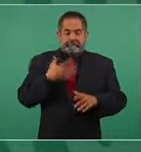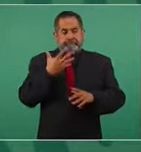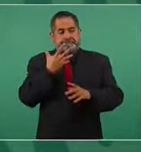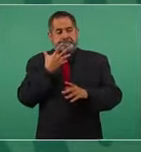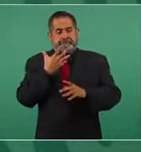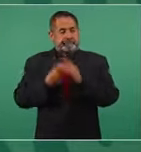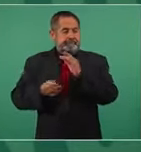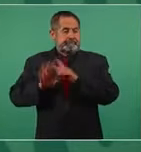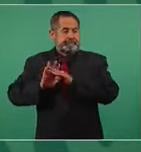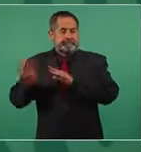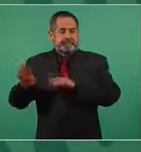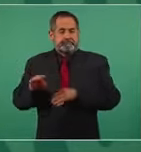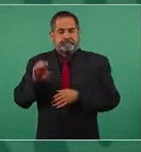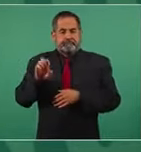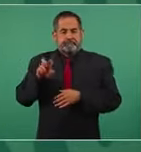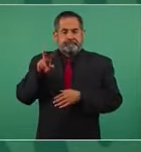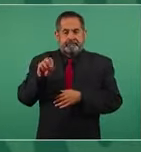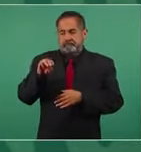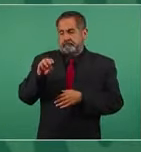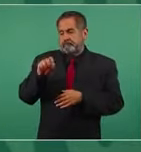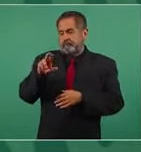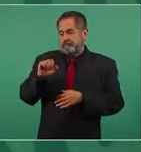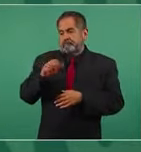y muchos otros dirigentes